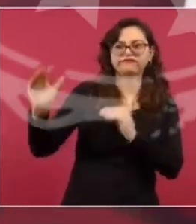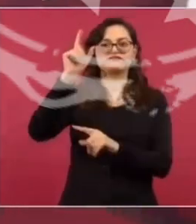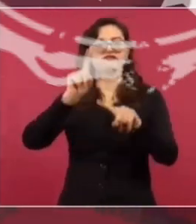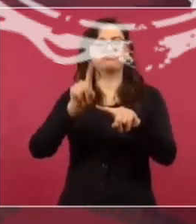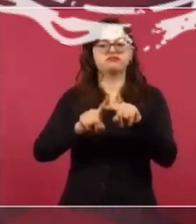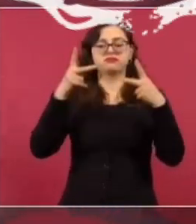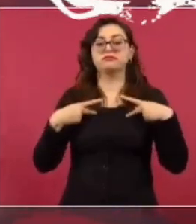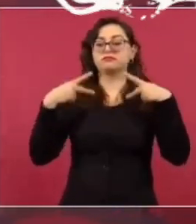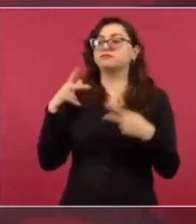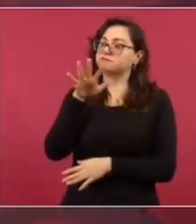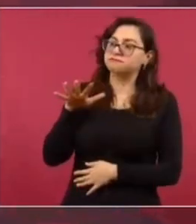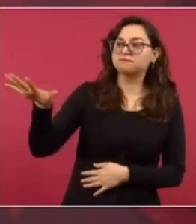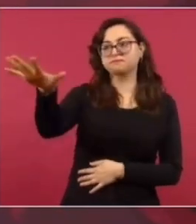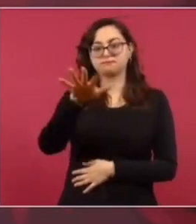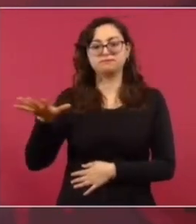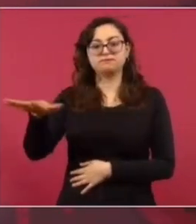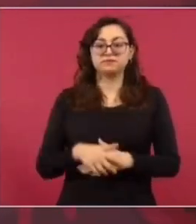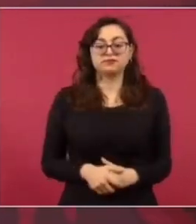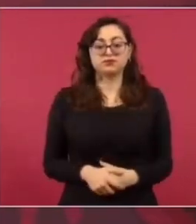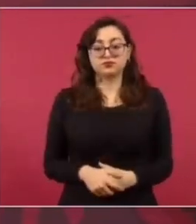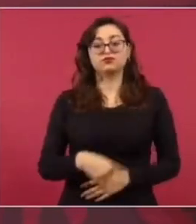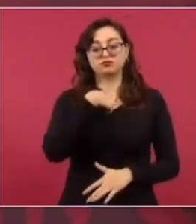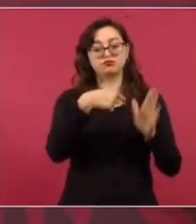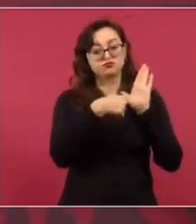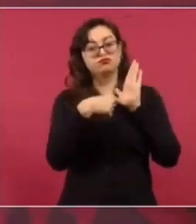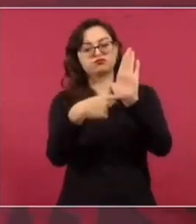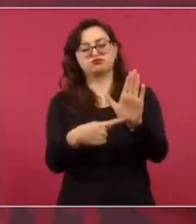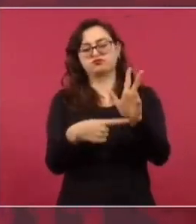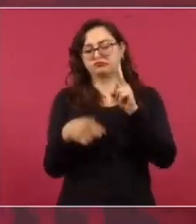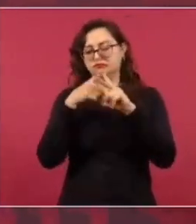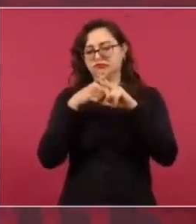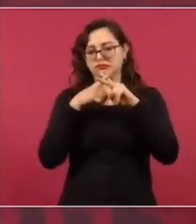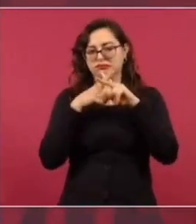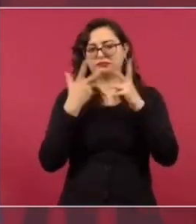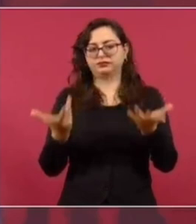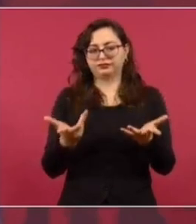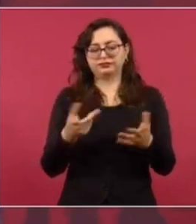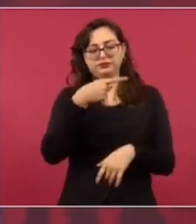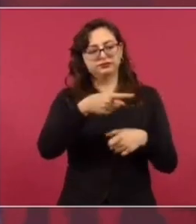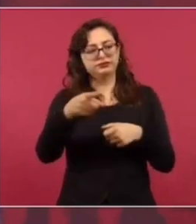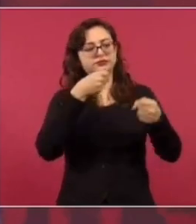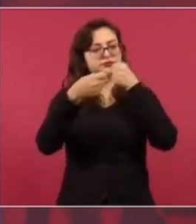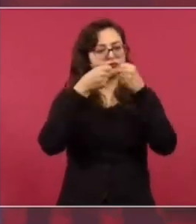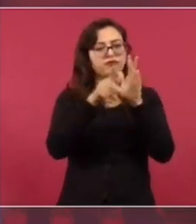Les voy a mostrar una encuesta para que vean la actitud de los medios.